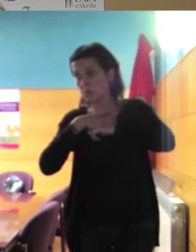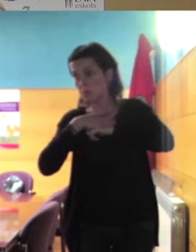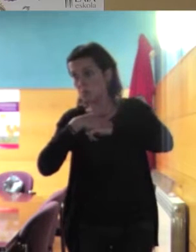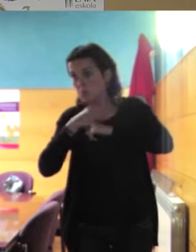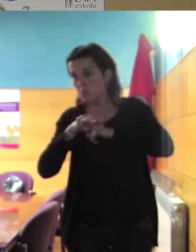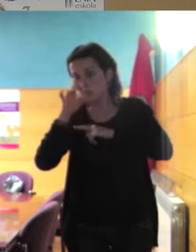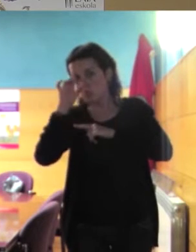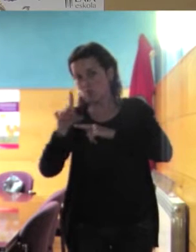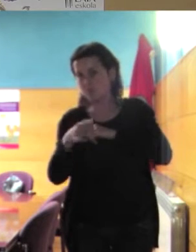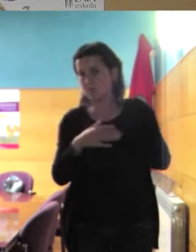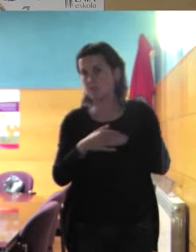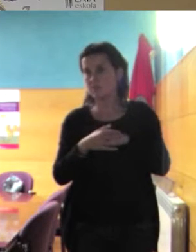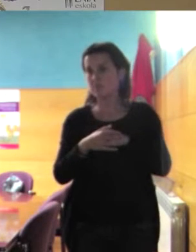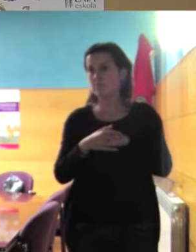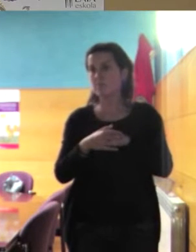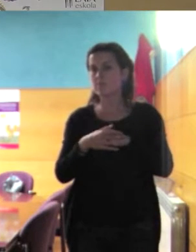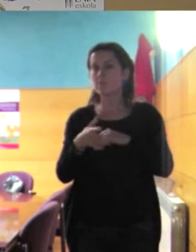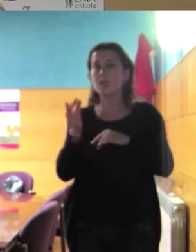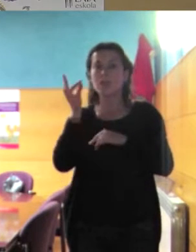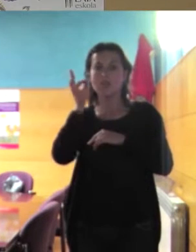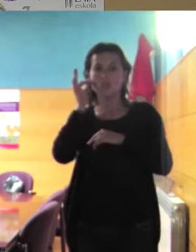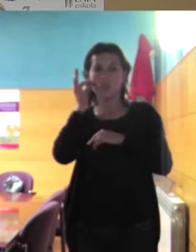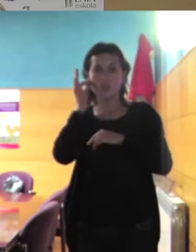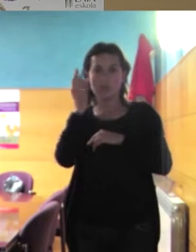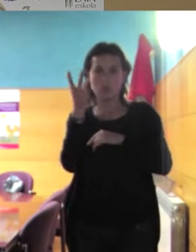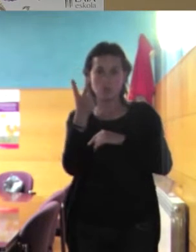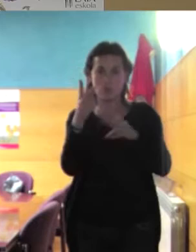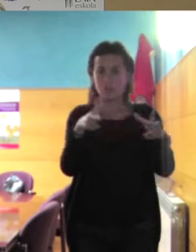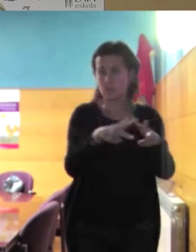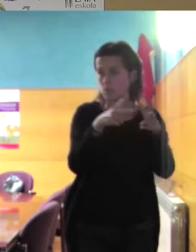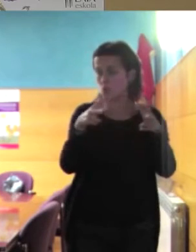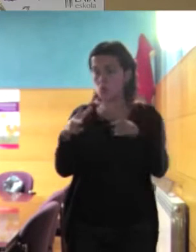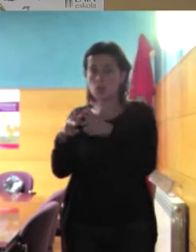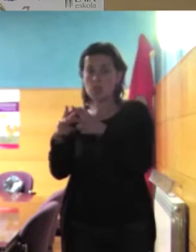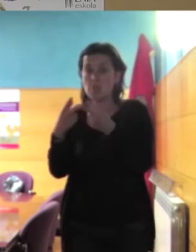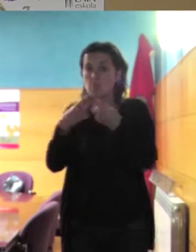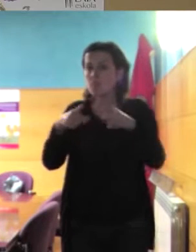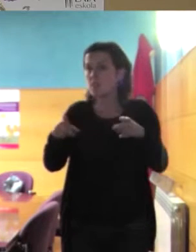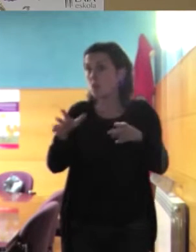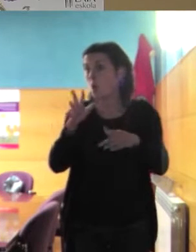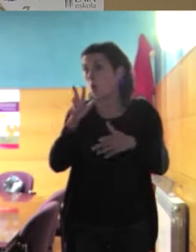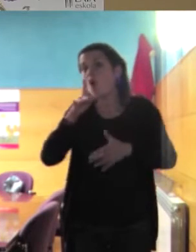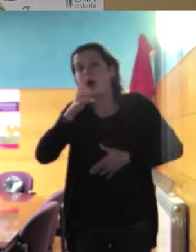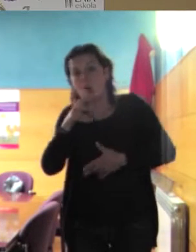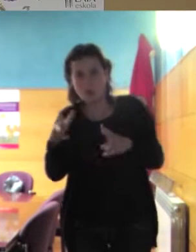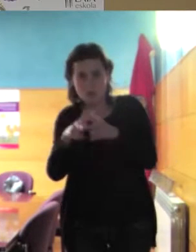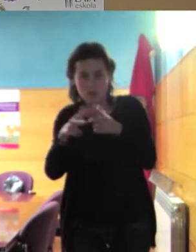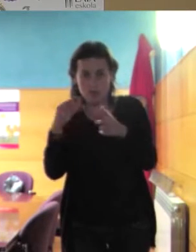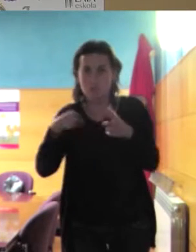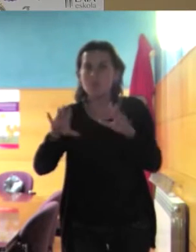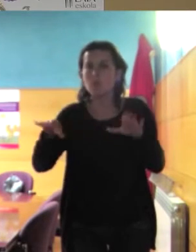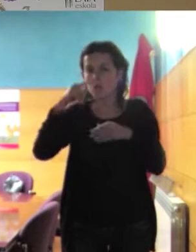sitios lo traduzco estas son dos mujeres de dos sociedades o de la misma sociedad quizá en este momento pero de dos tradiciones